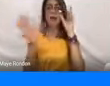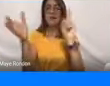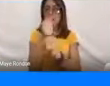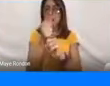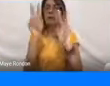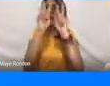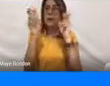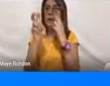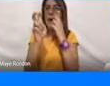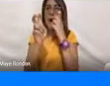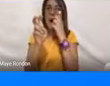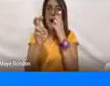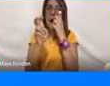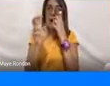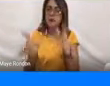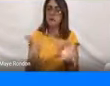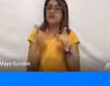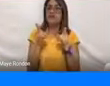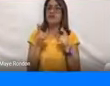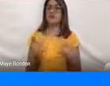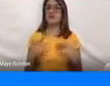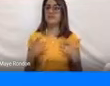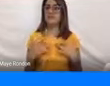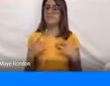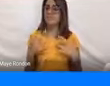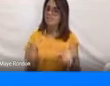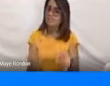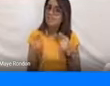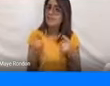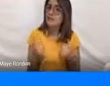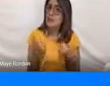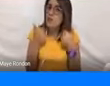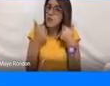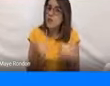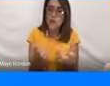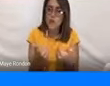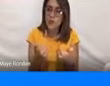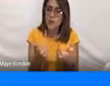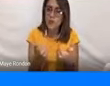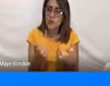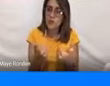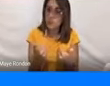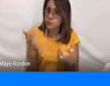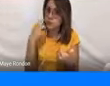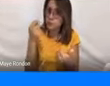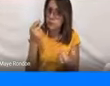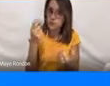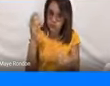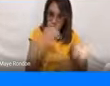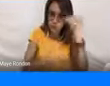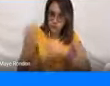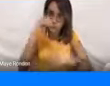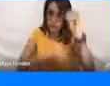una percepción? Bueno, se han diseñado